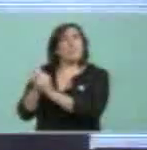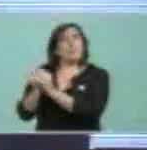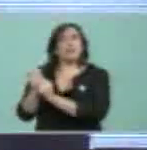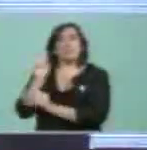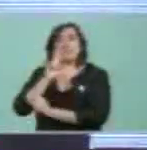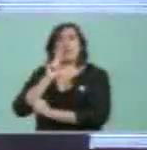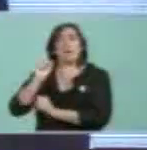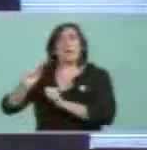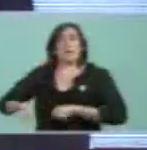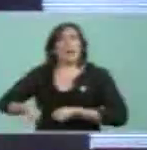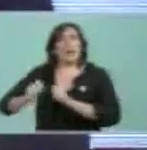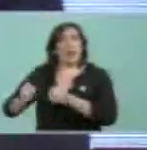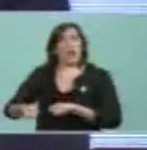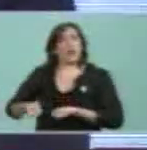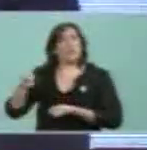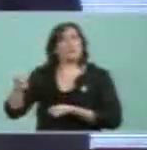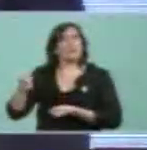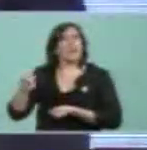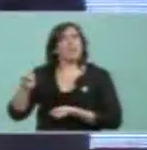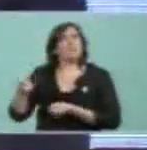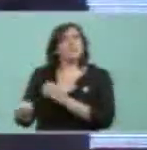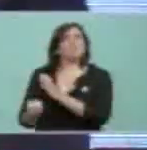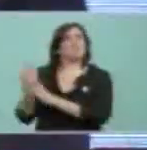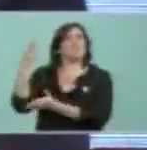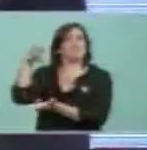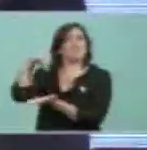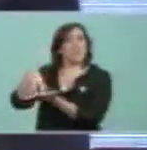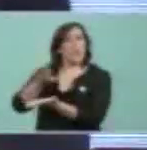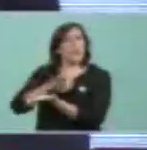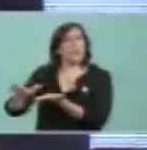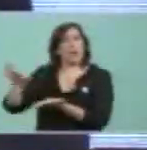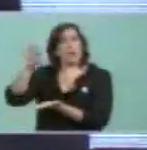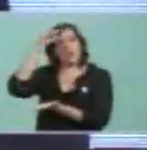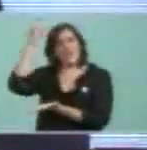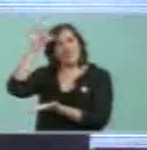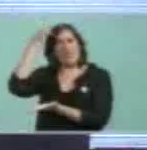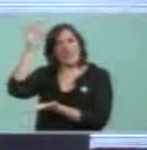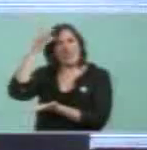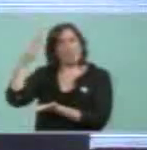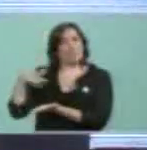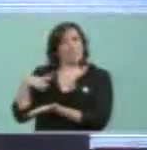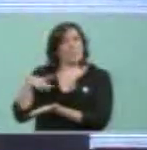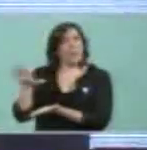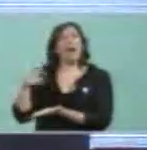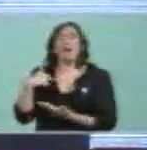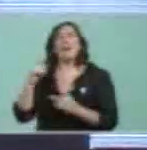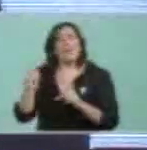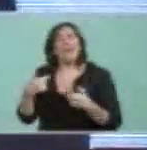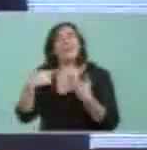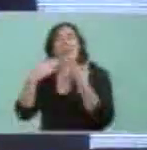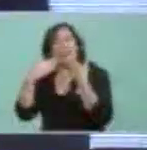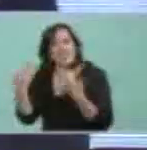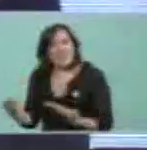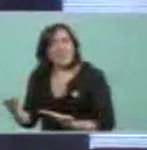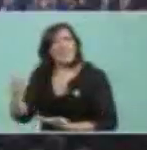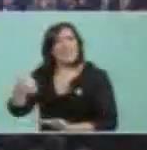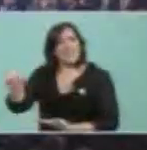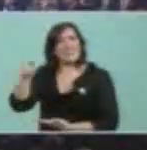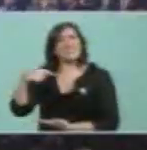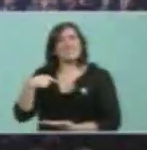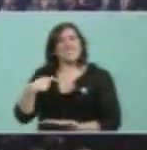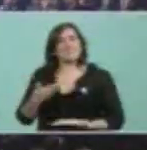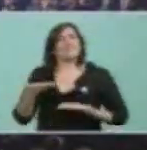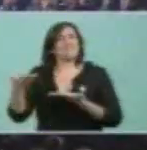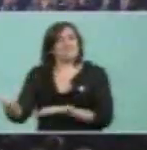barilochenses de una calidad de la que no había en Bariloche. Quiero que también agradecerles estar